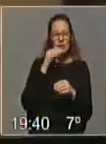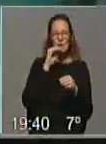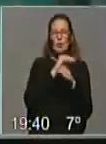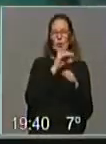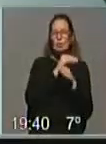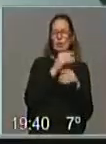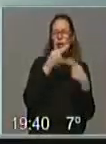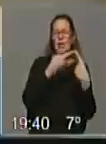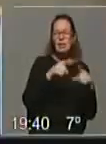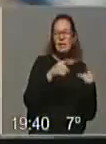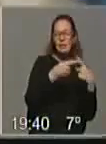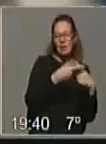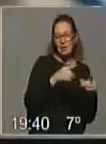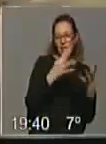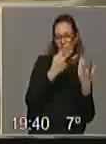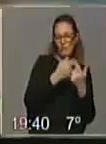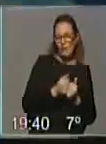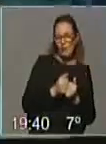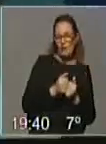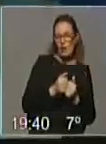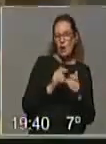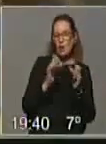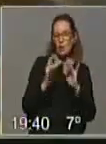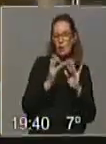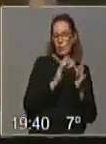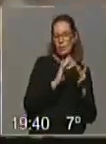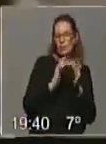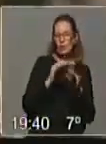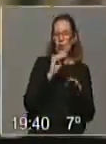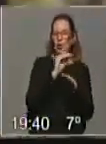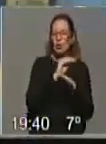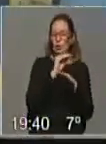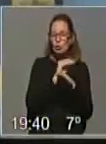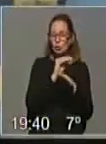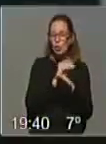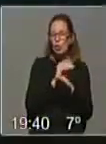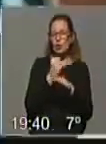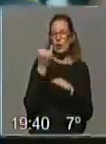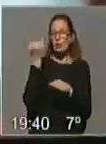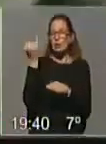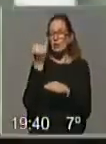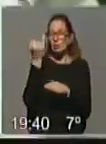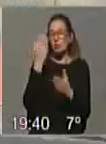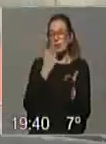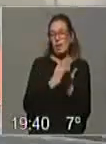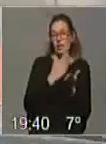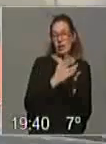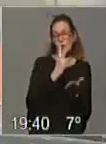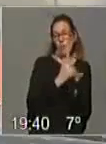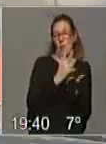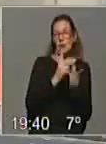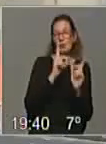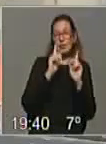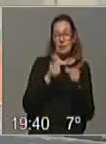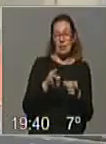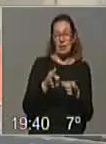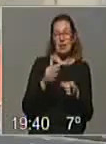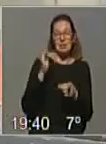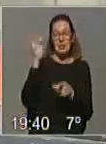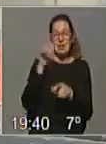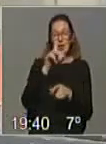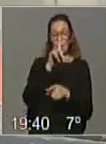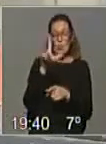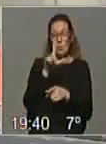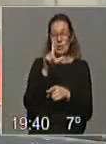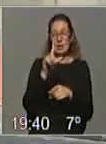desde distintas facetas o que tengan un vínculo con políticas culturales o con instituciones de derechos humanos. Se realizarán entre el